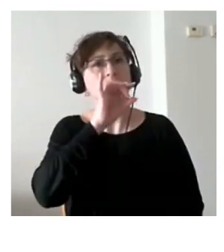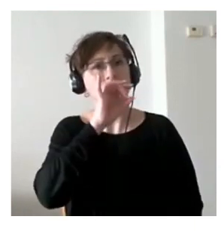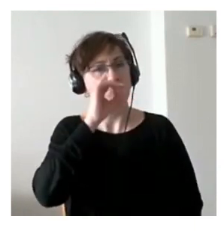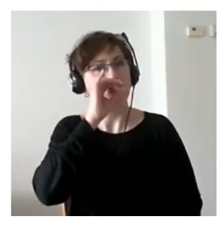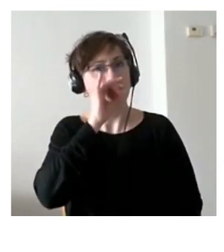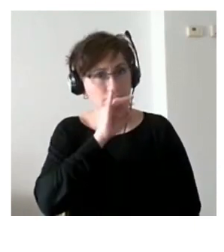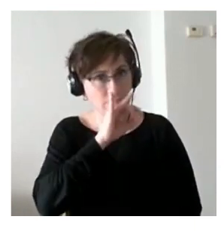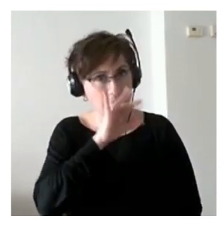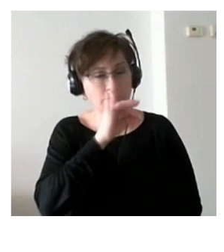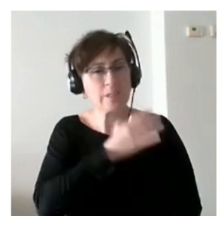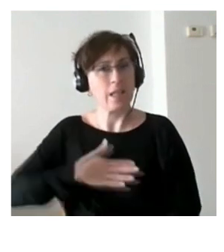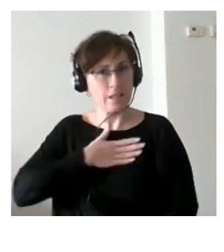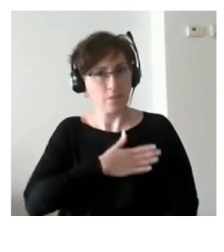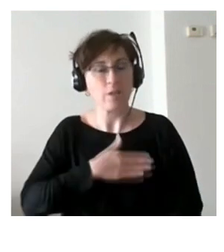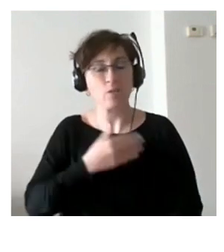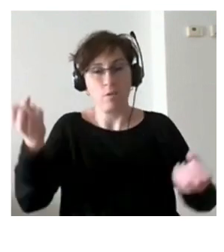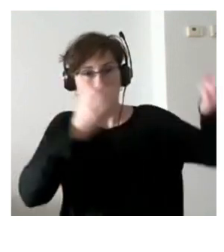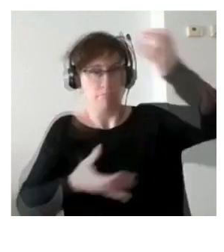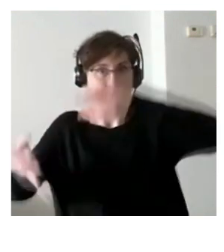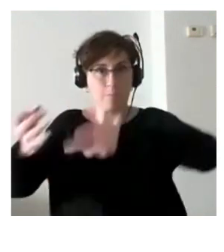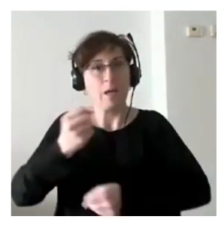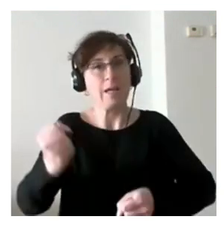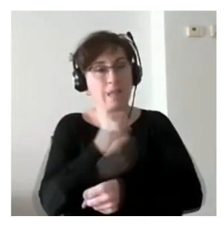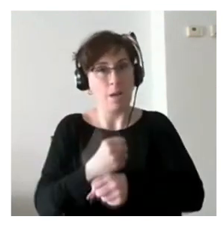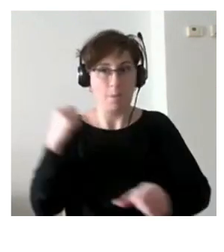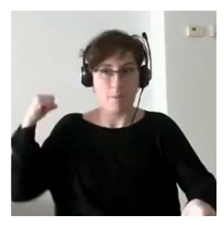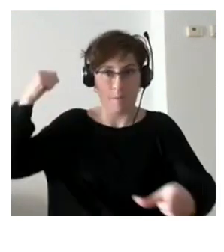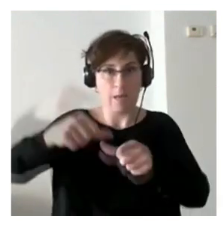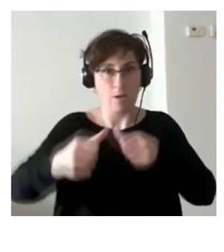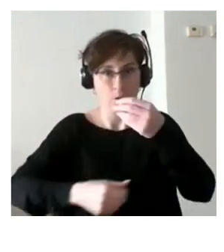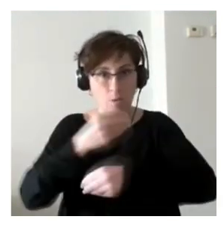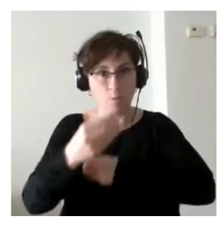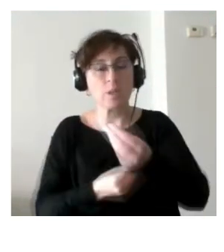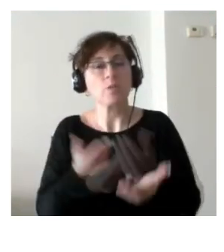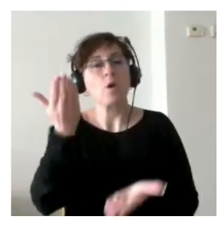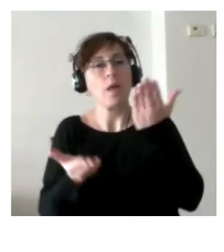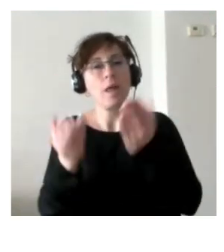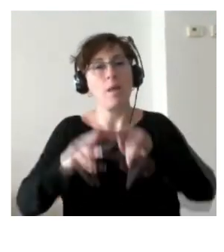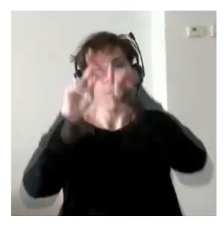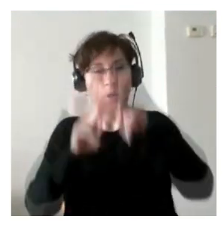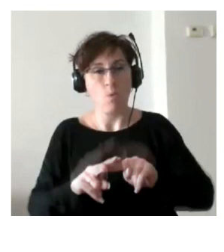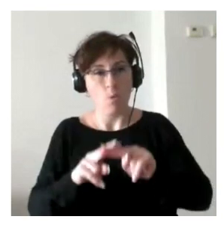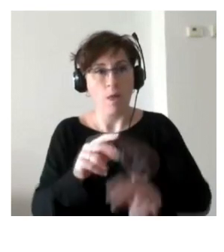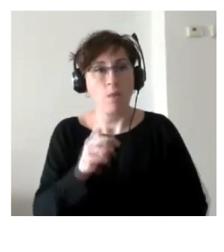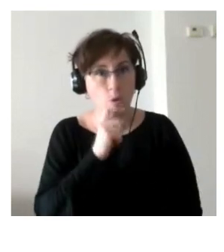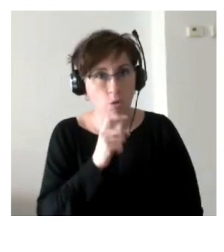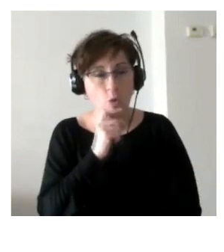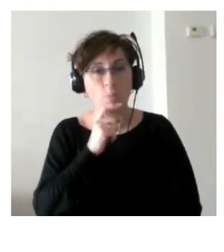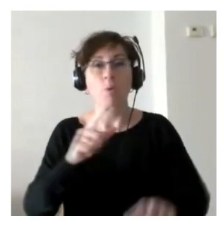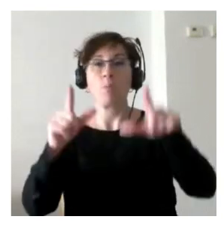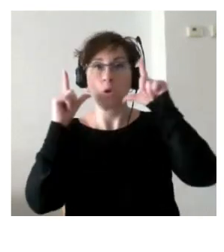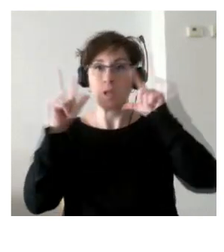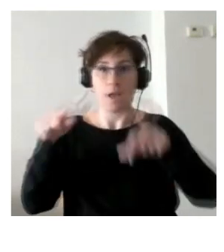puesto en común pues trabajo que llevamos realizando como lo hemos evaluado hemos escuchado a los protagonistas